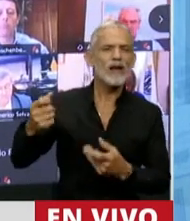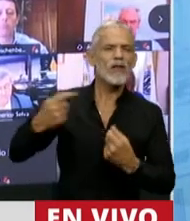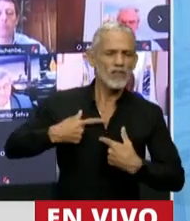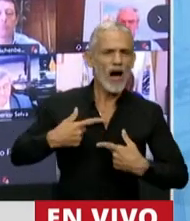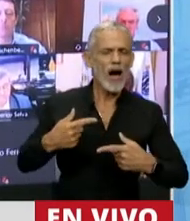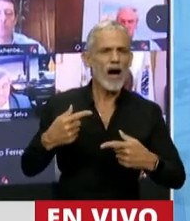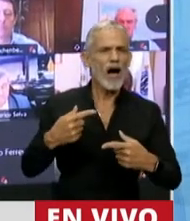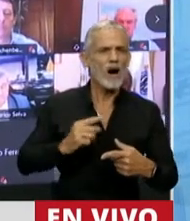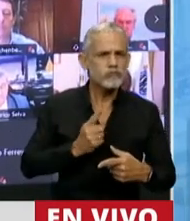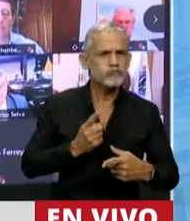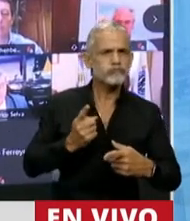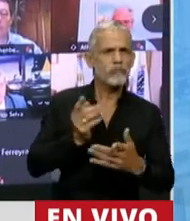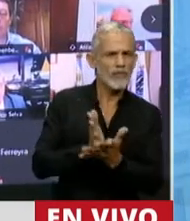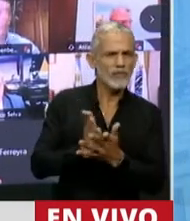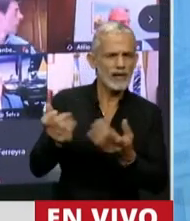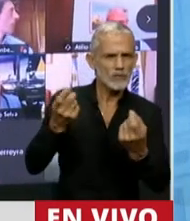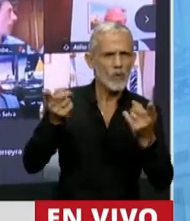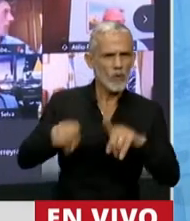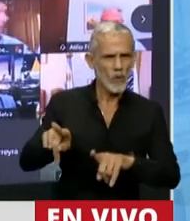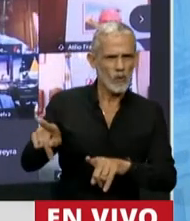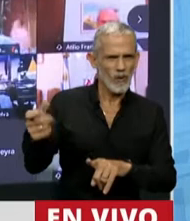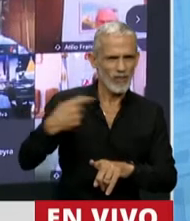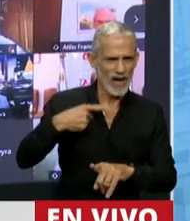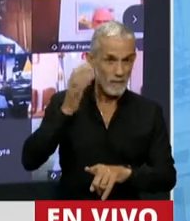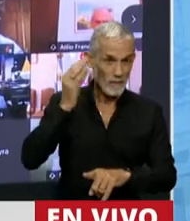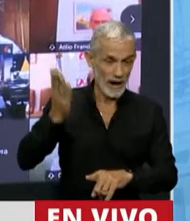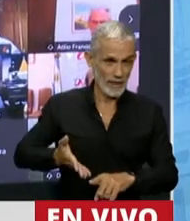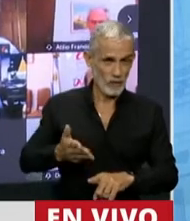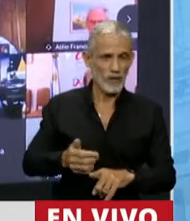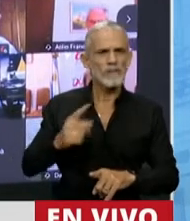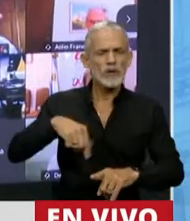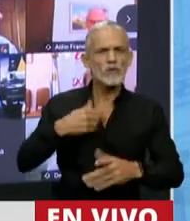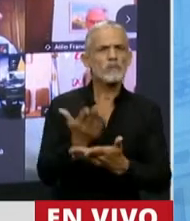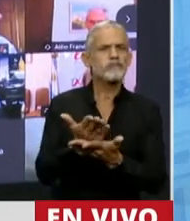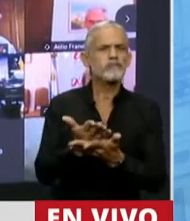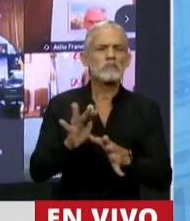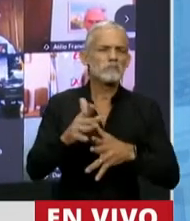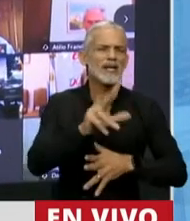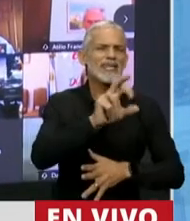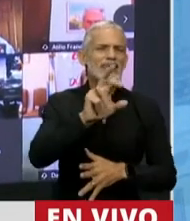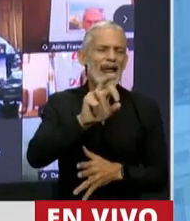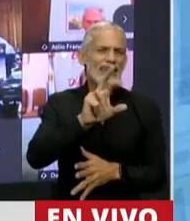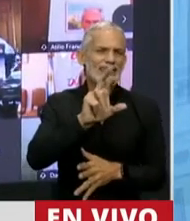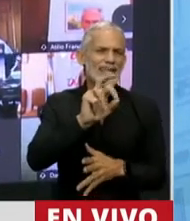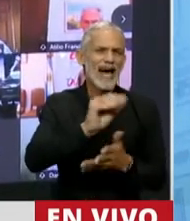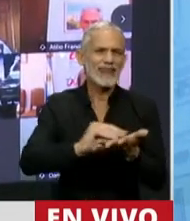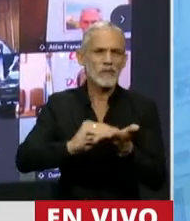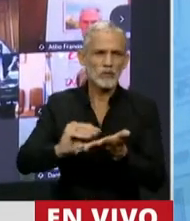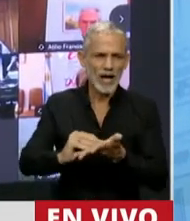Nosotros habíamos propuesto, presidente, con una treintena de diputados,